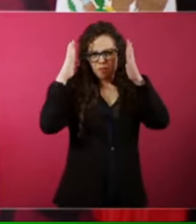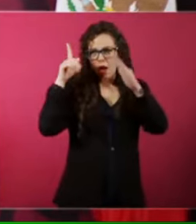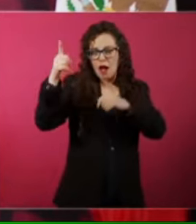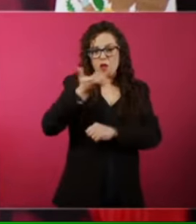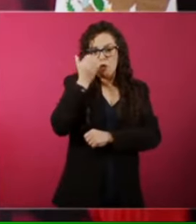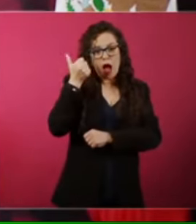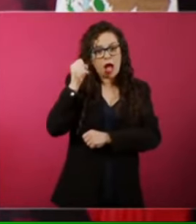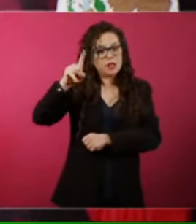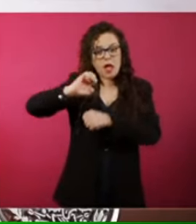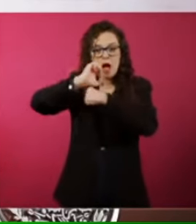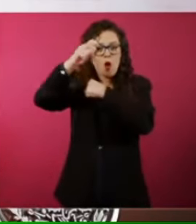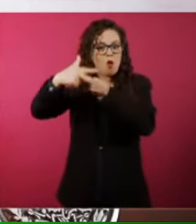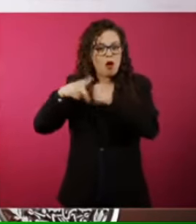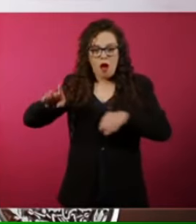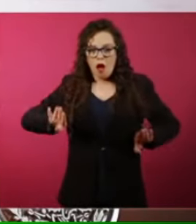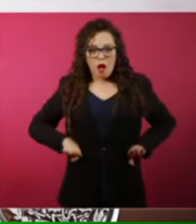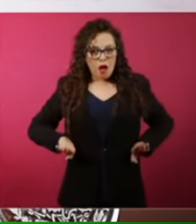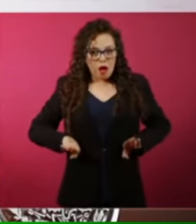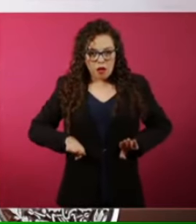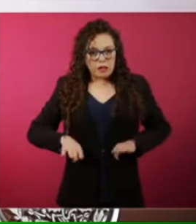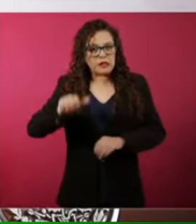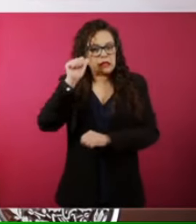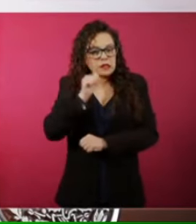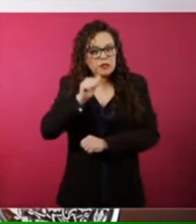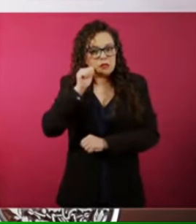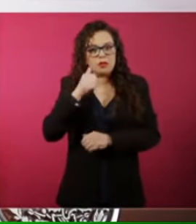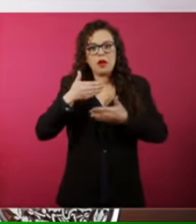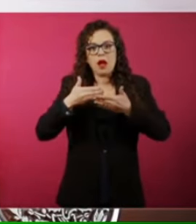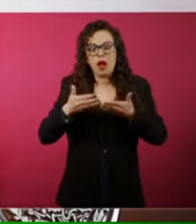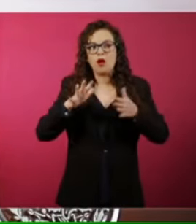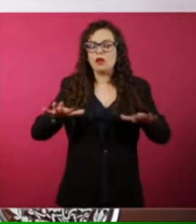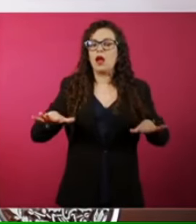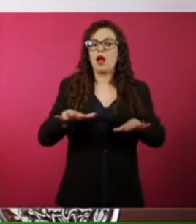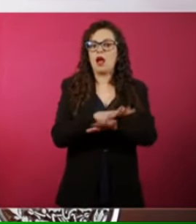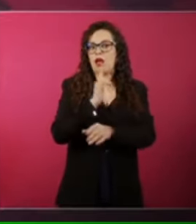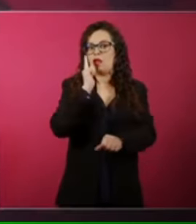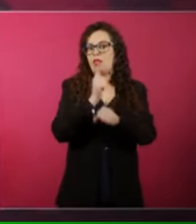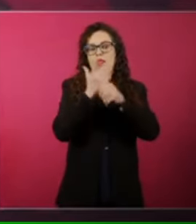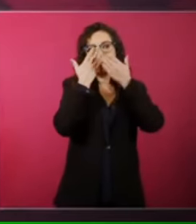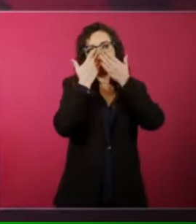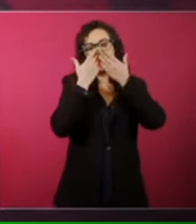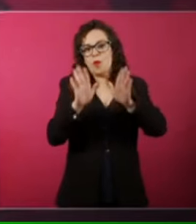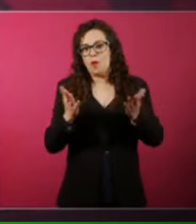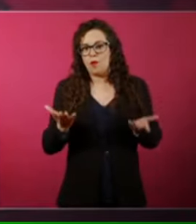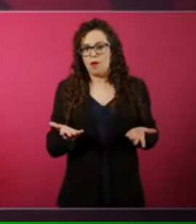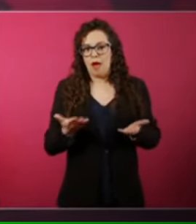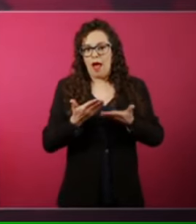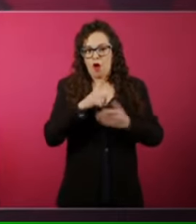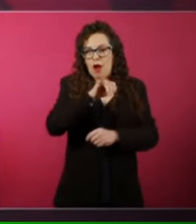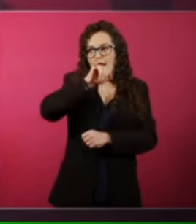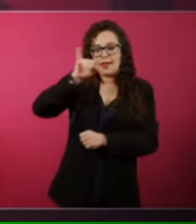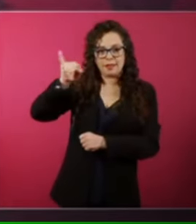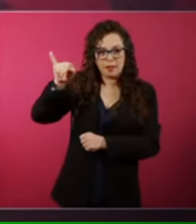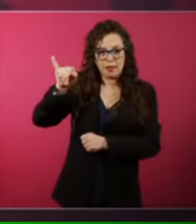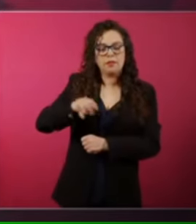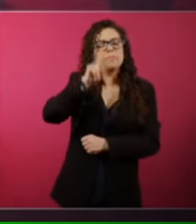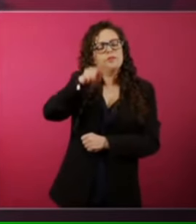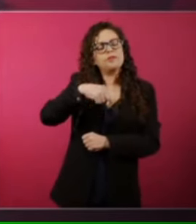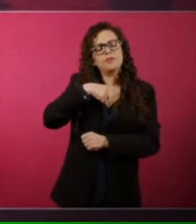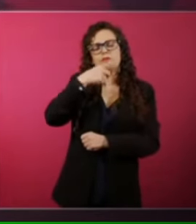Yo siempre he sostenido que el pueblo, en todos los países,